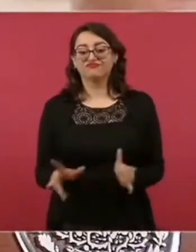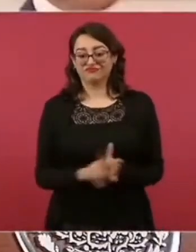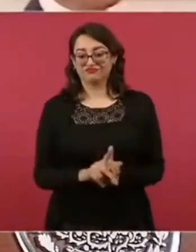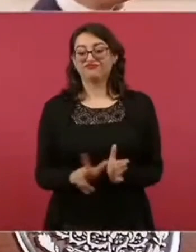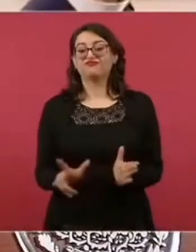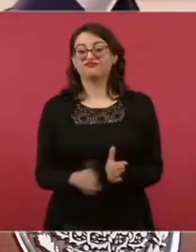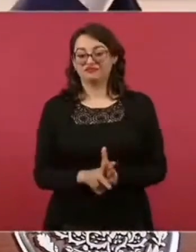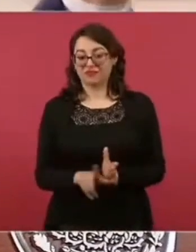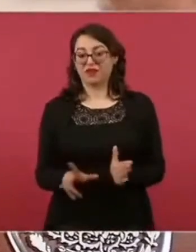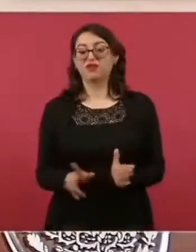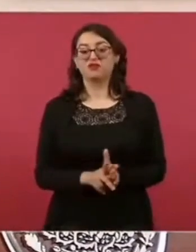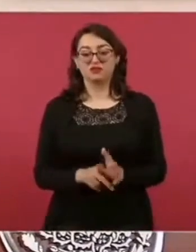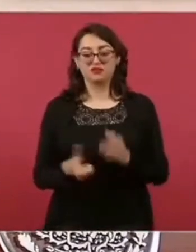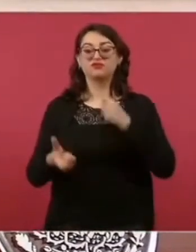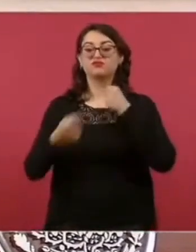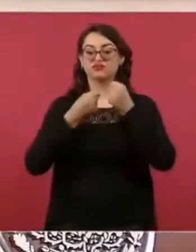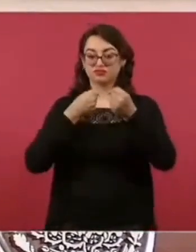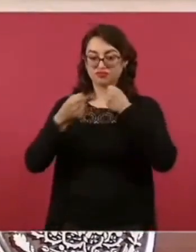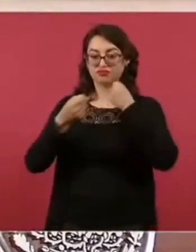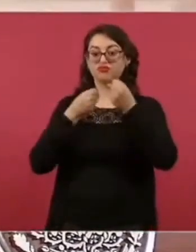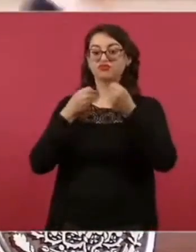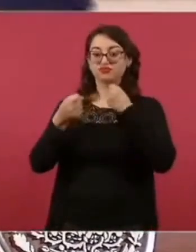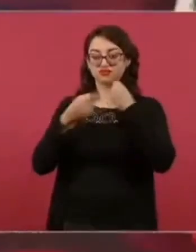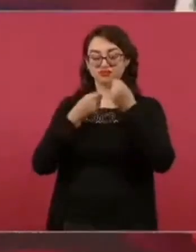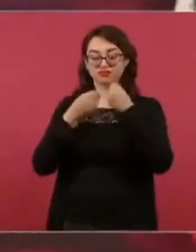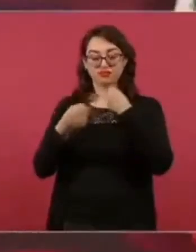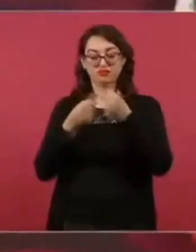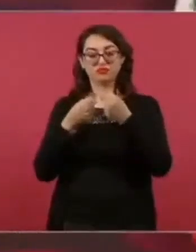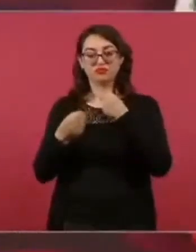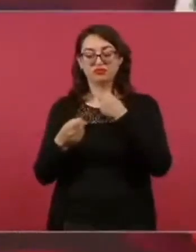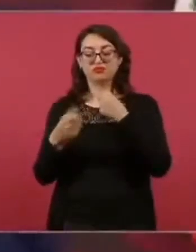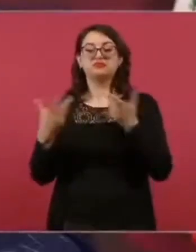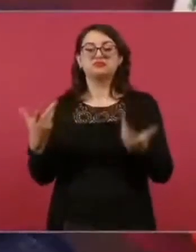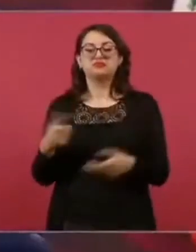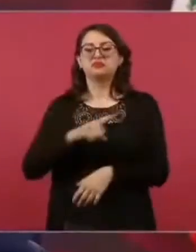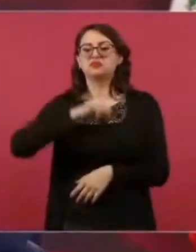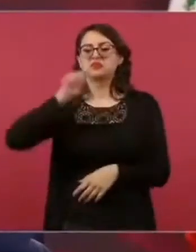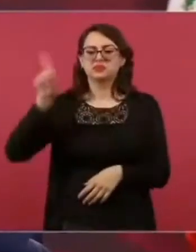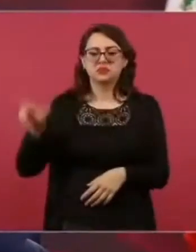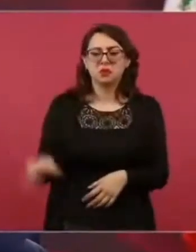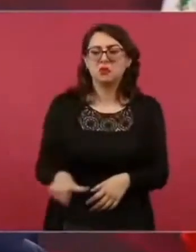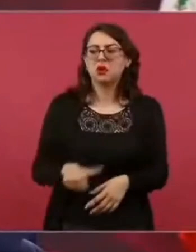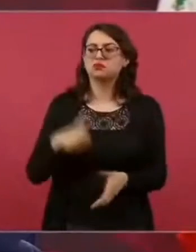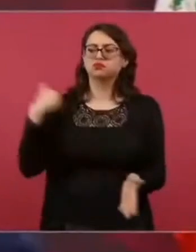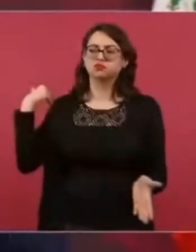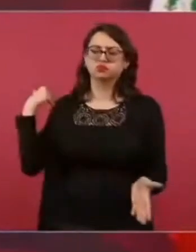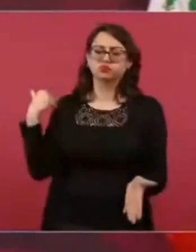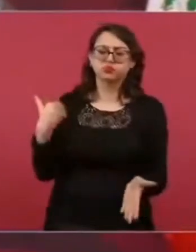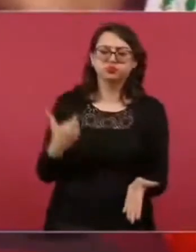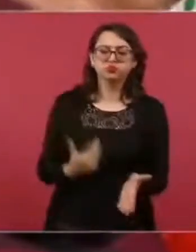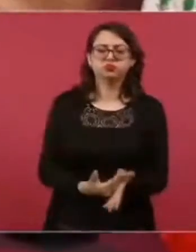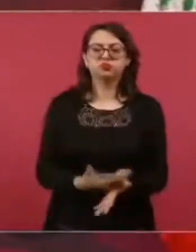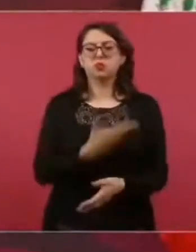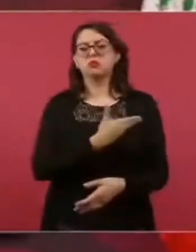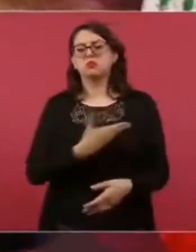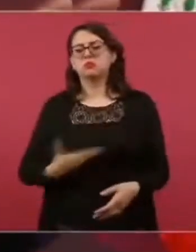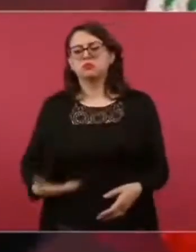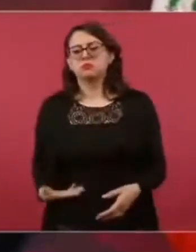Jugaron ese papel. desde entonces hasta ahora hay